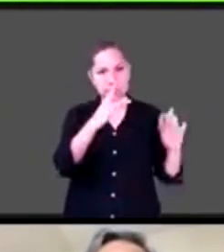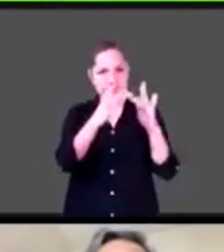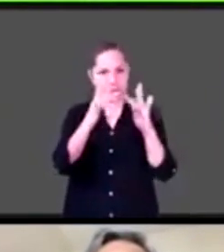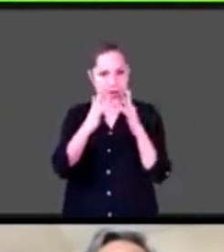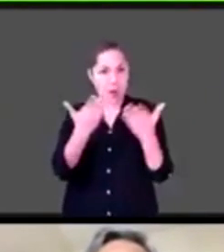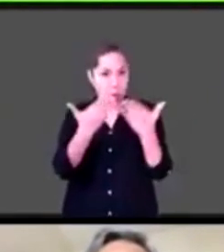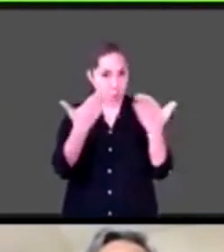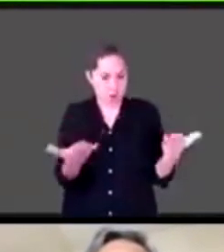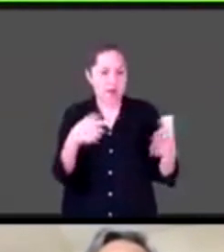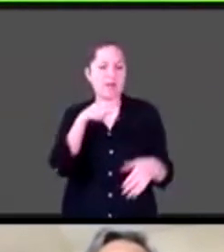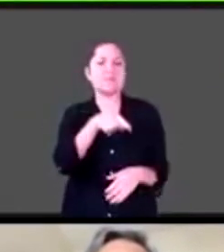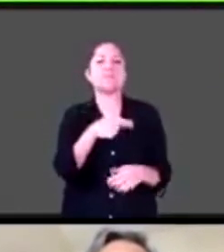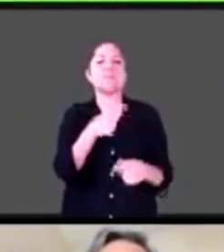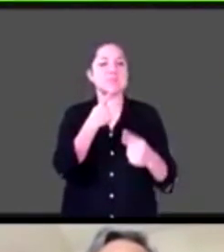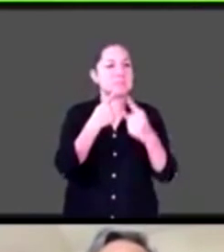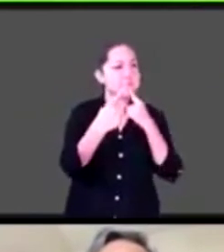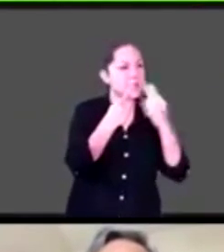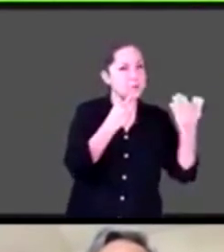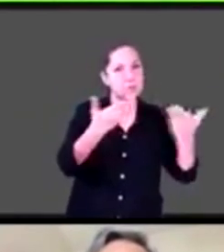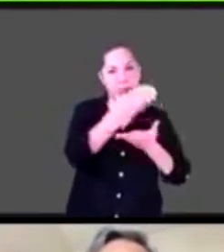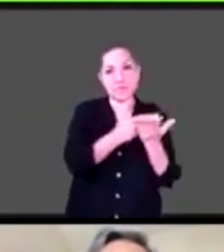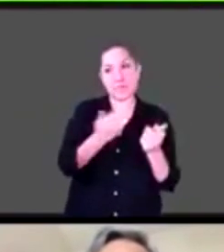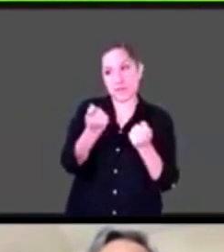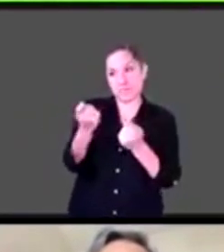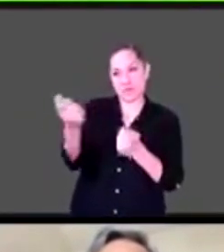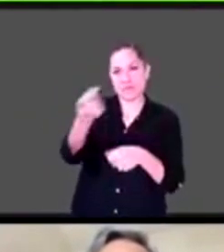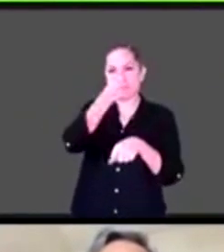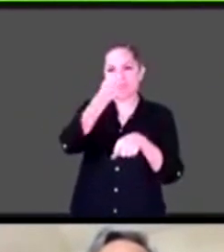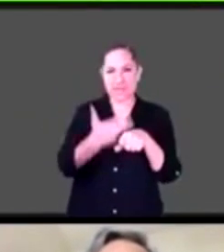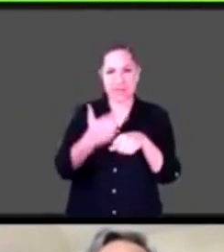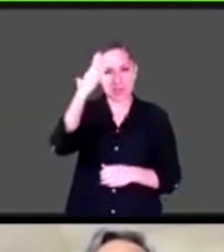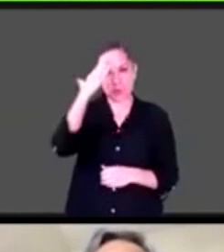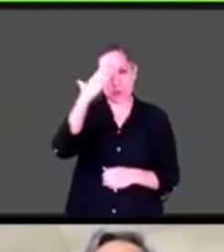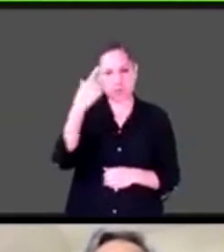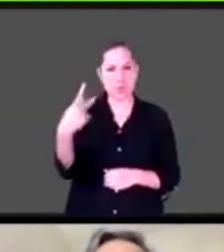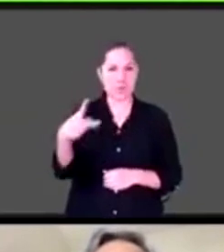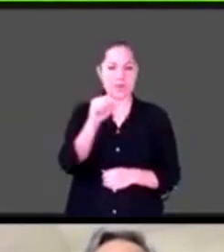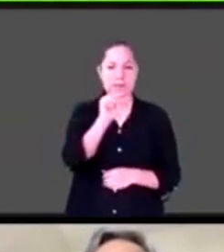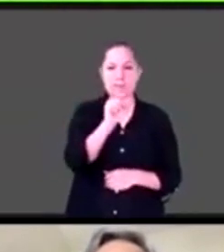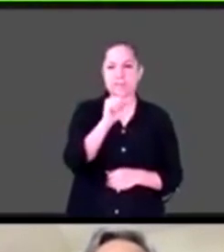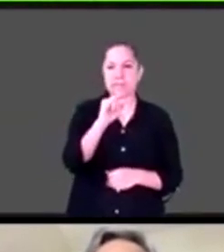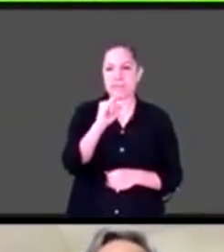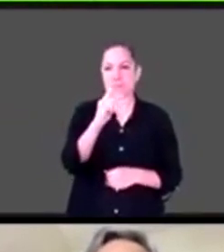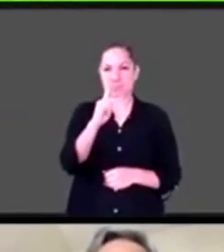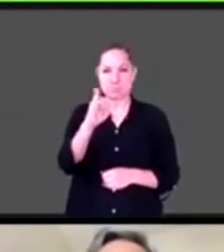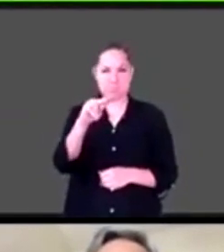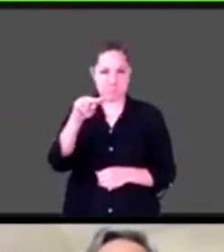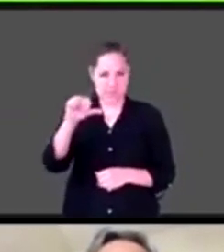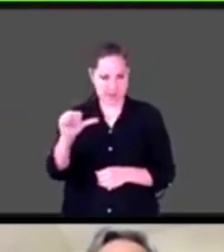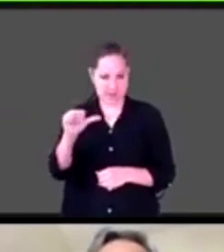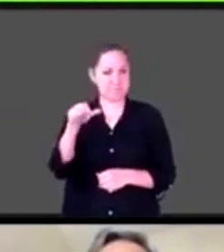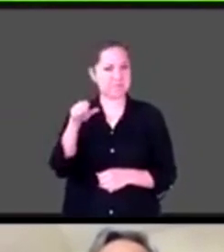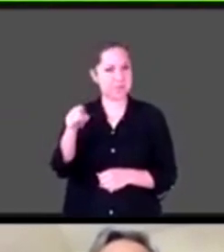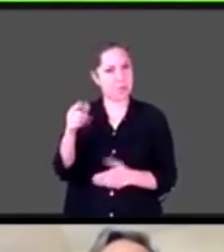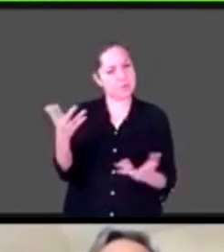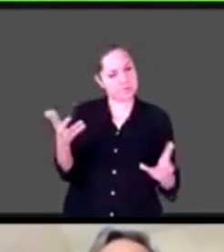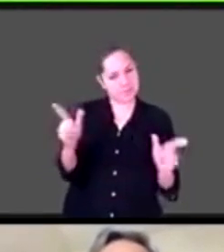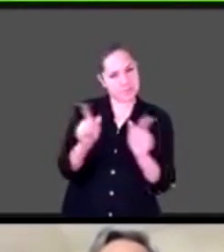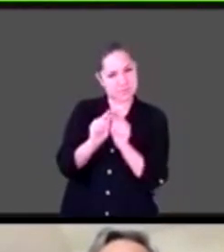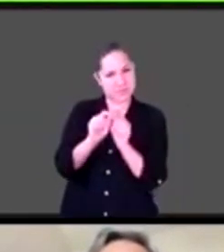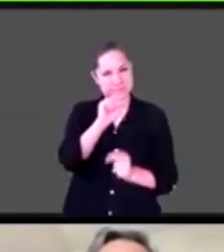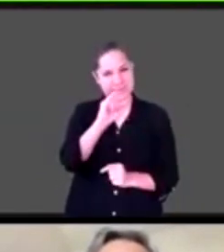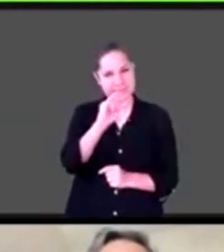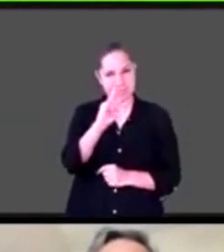debate, a la Secretaría Ejecutiva del Sistema Nacional de Protección Integral de Niñas, Niños y Adolescentes, más conocido como CIPINA,